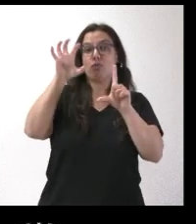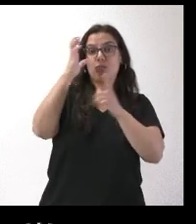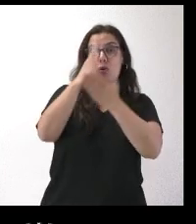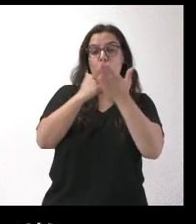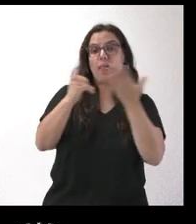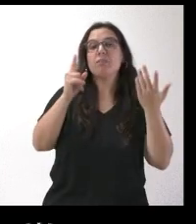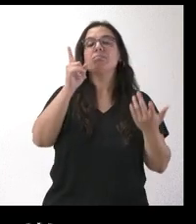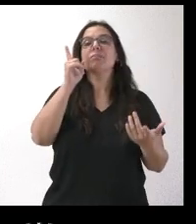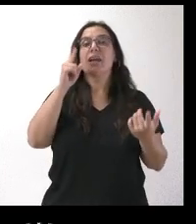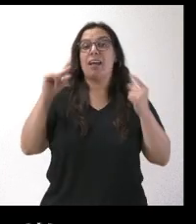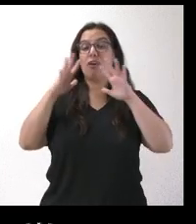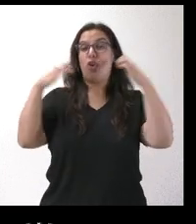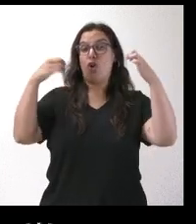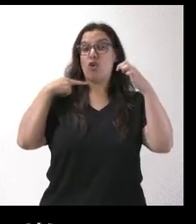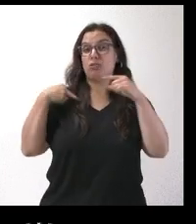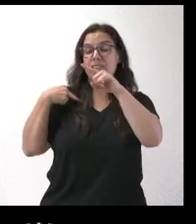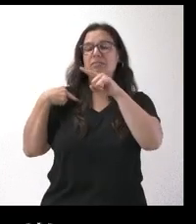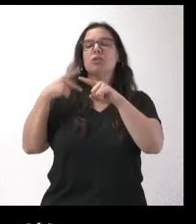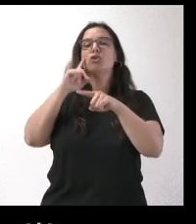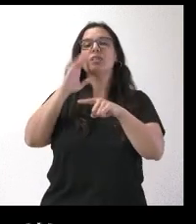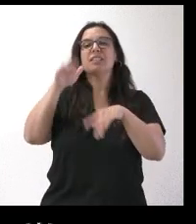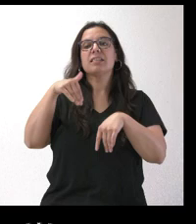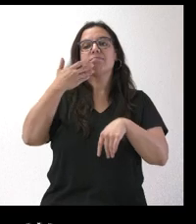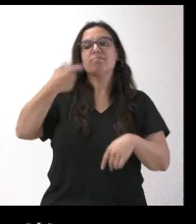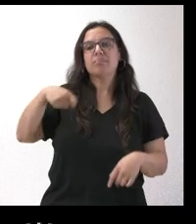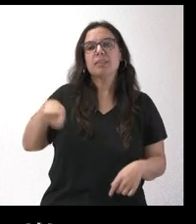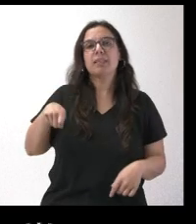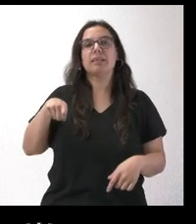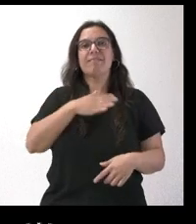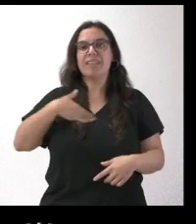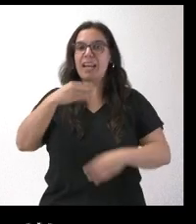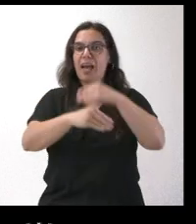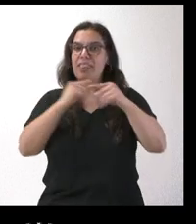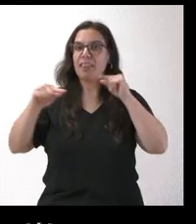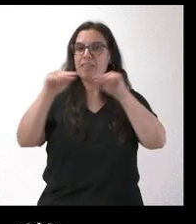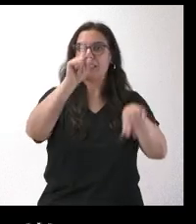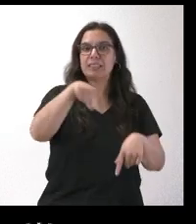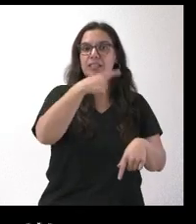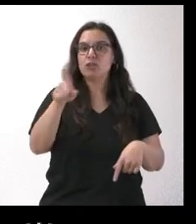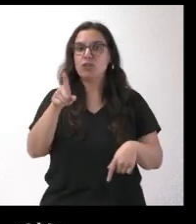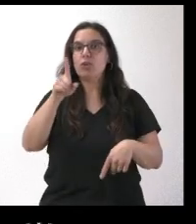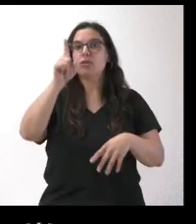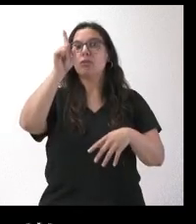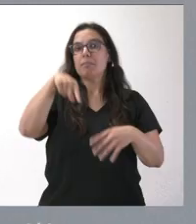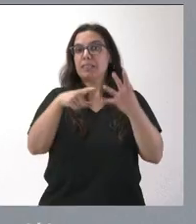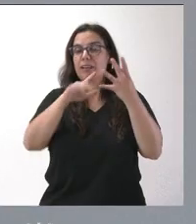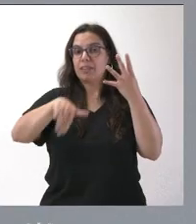ha planteado su inquietud o su intención de querer celebrar este debate a finales de este mes.